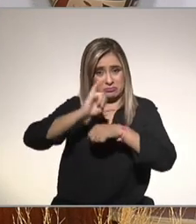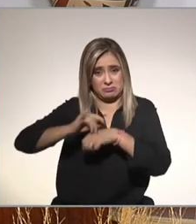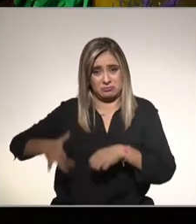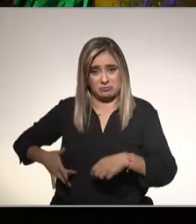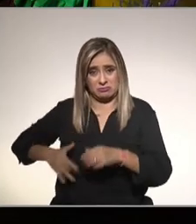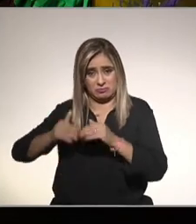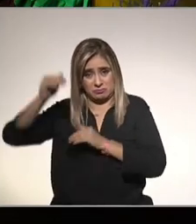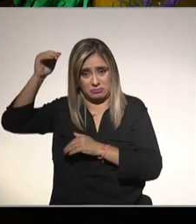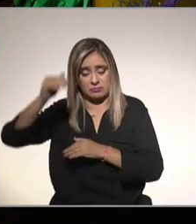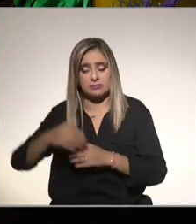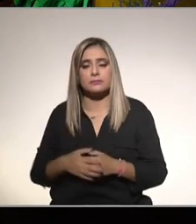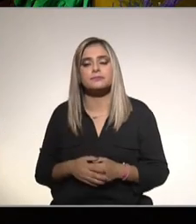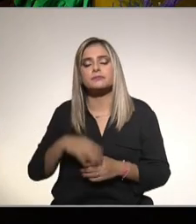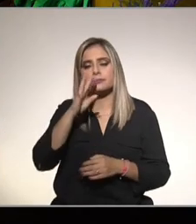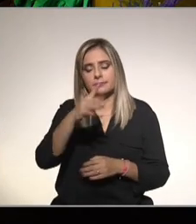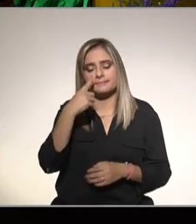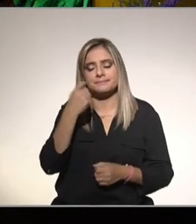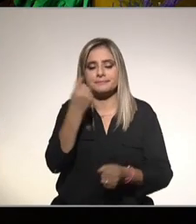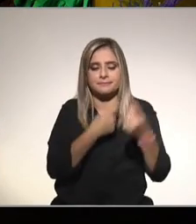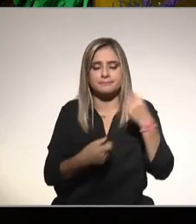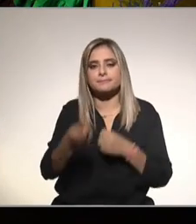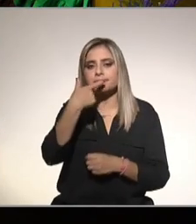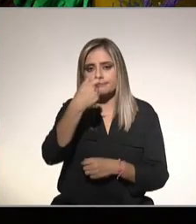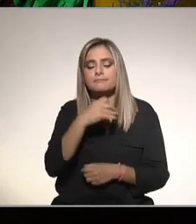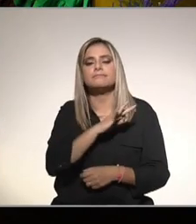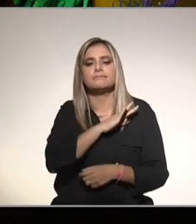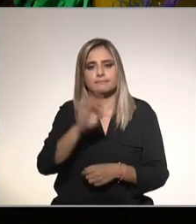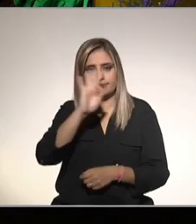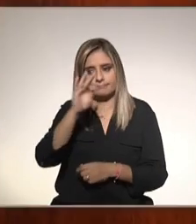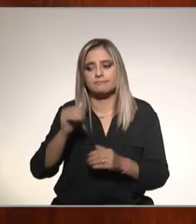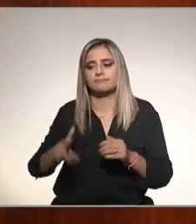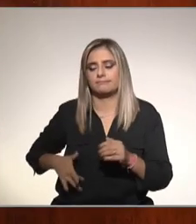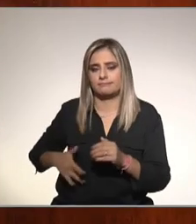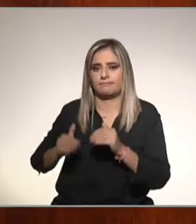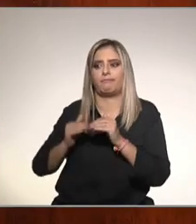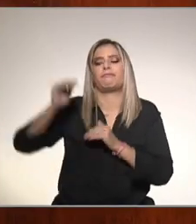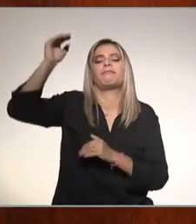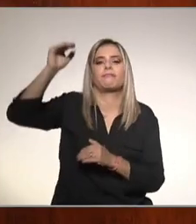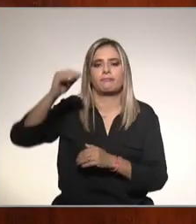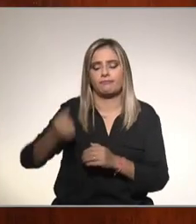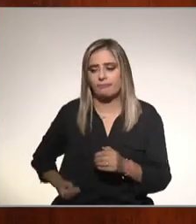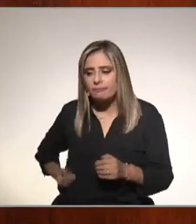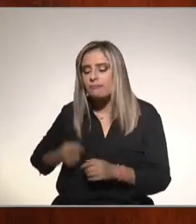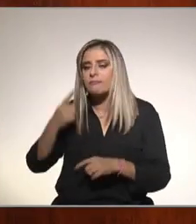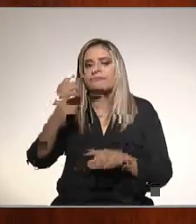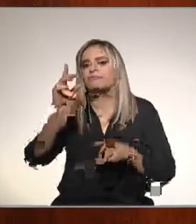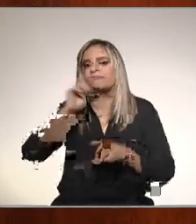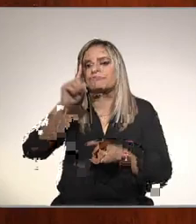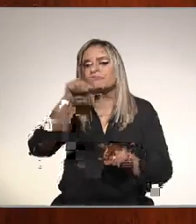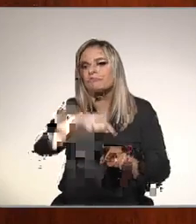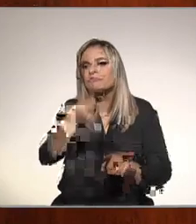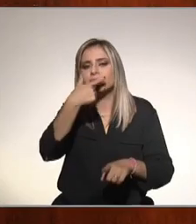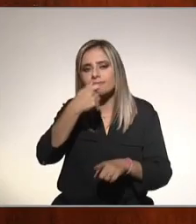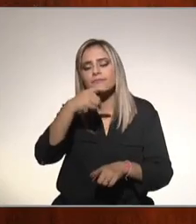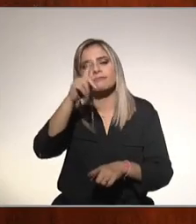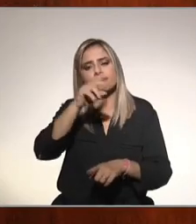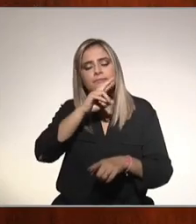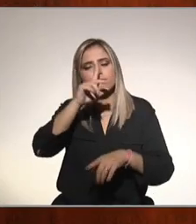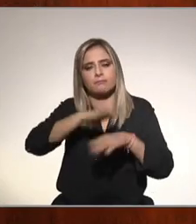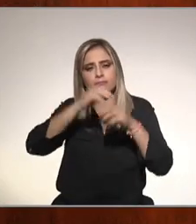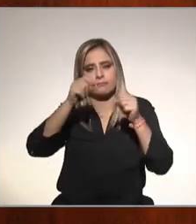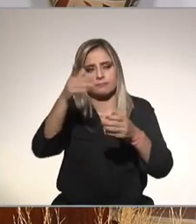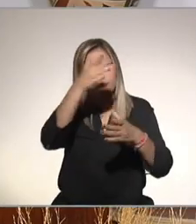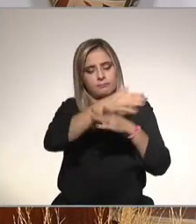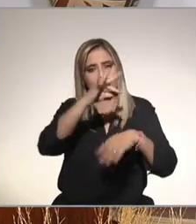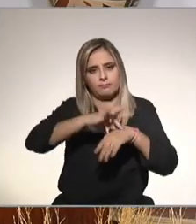que ciertos medicamentos perdón pueden alterar las pruebas de hígado así que acuda con su médico para revisar esta situación y la